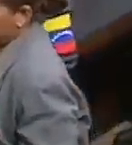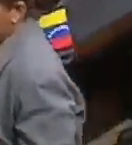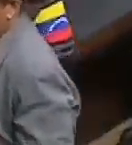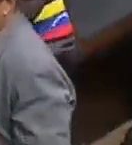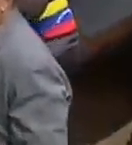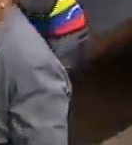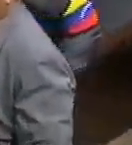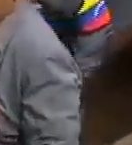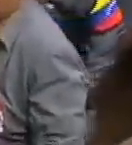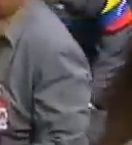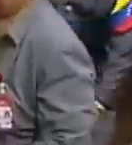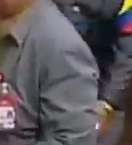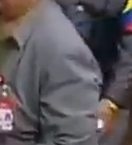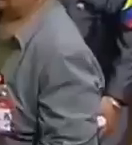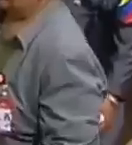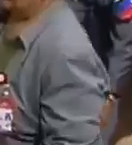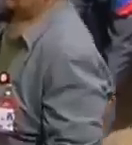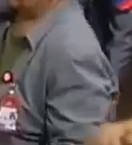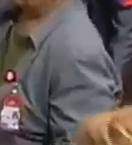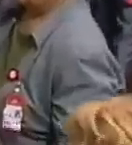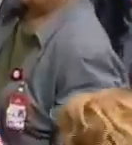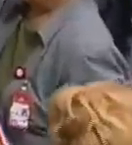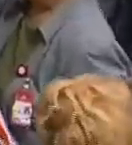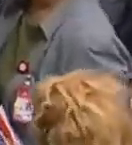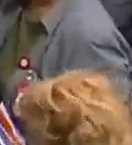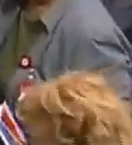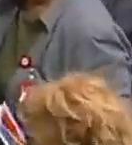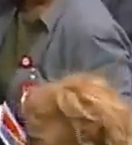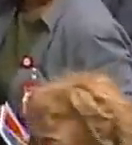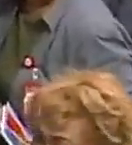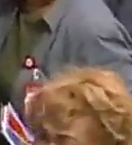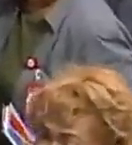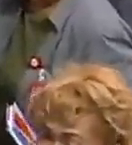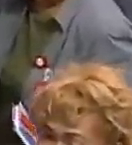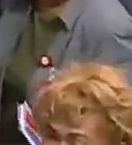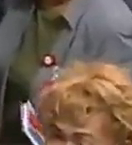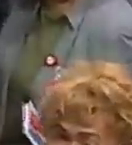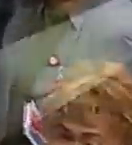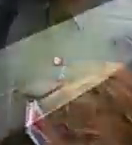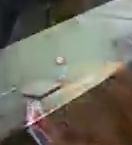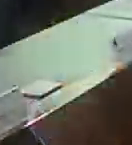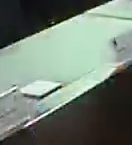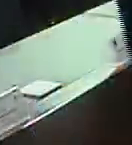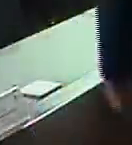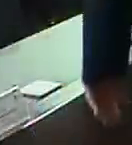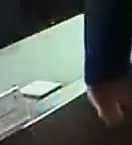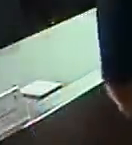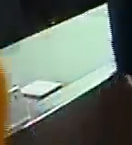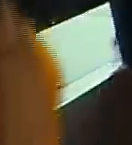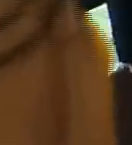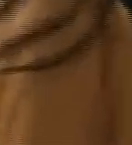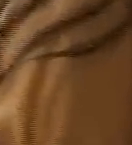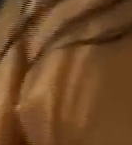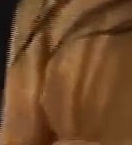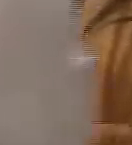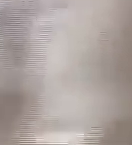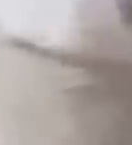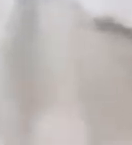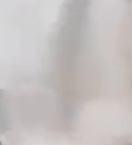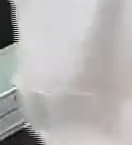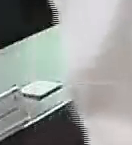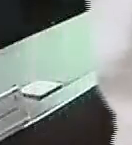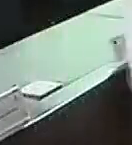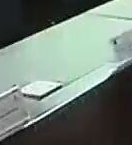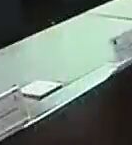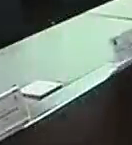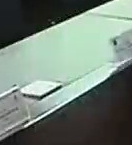Unido de Venezuela siendo este aprobado por unanimidad. El segundo punto de la agenda